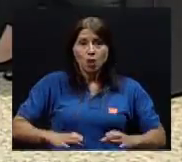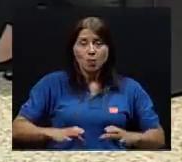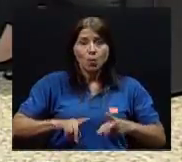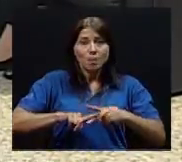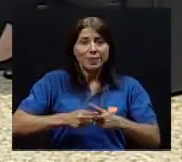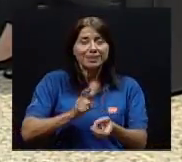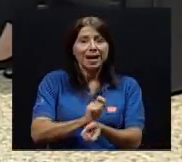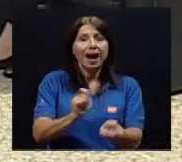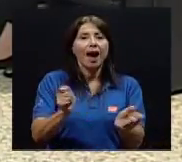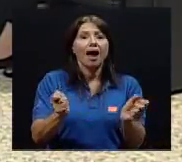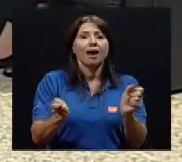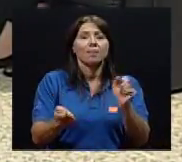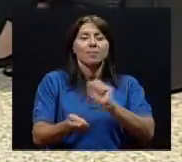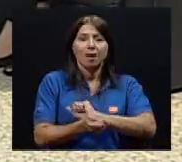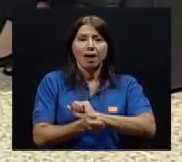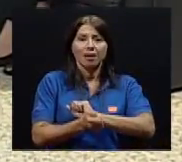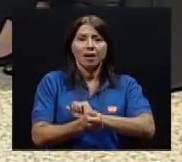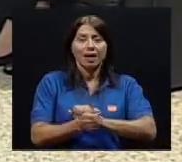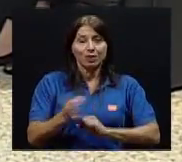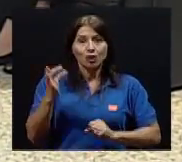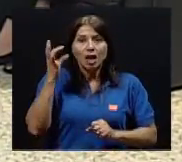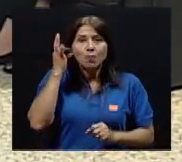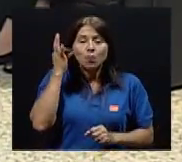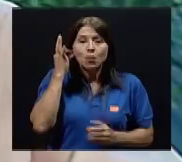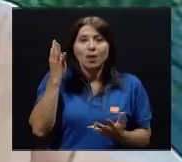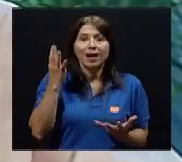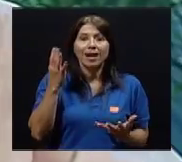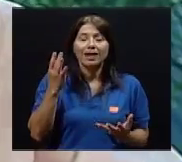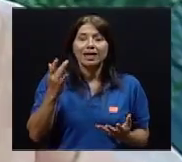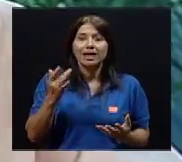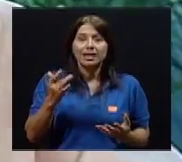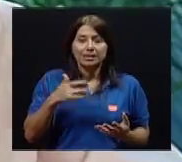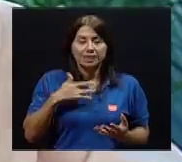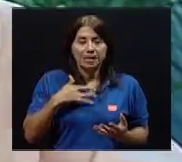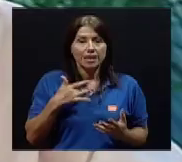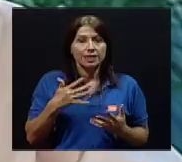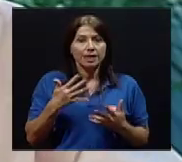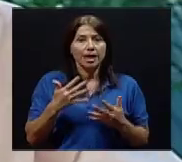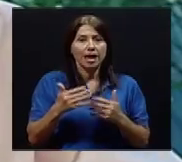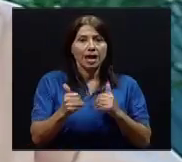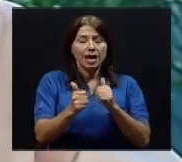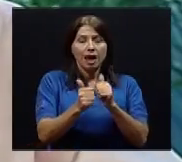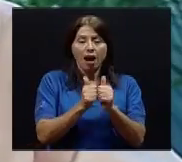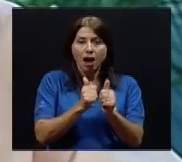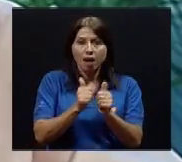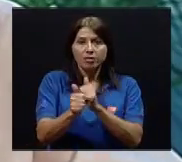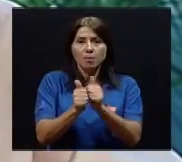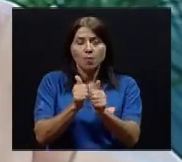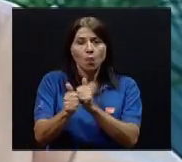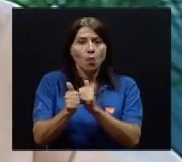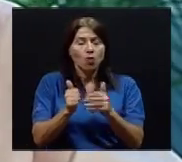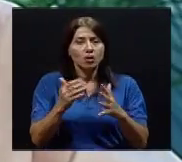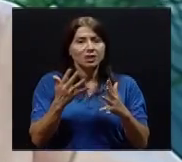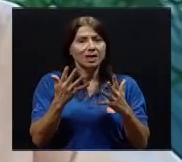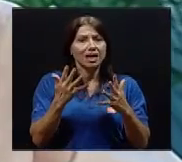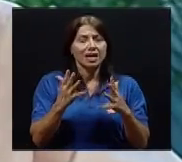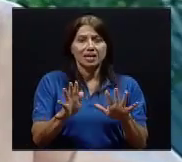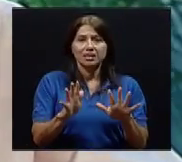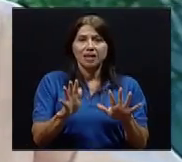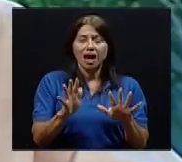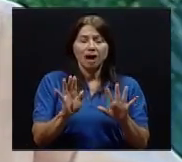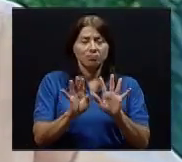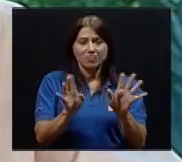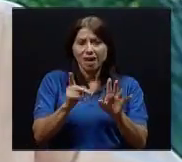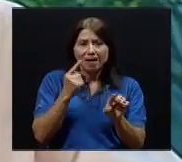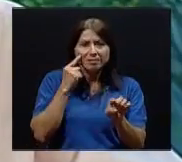cuerpo empieza a cambiar de formato. Y esto la empuja para fuera del ejercicio, del deporte,